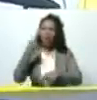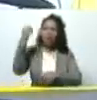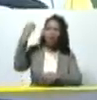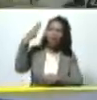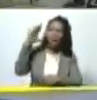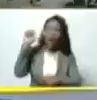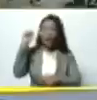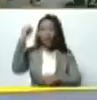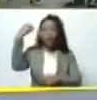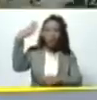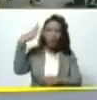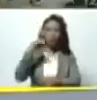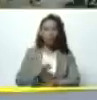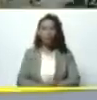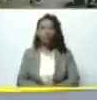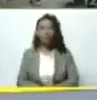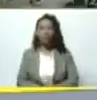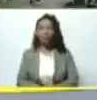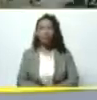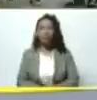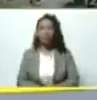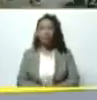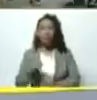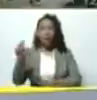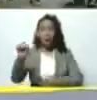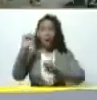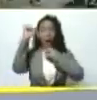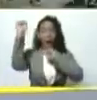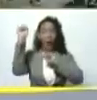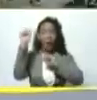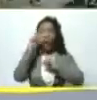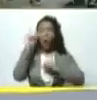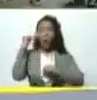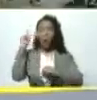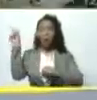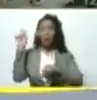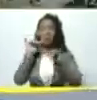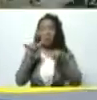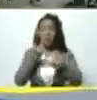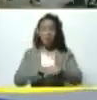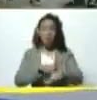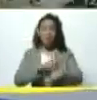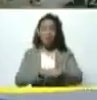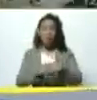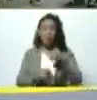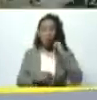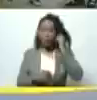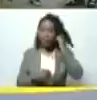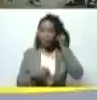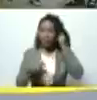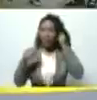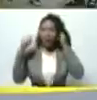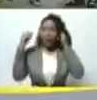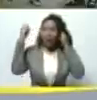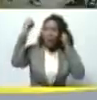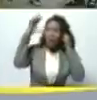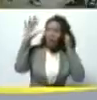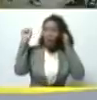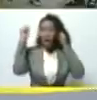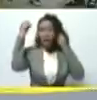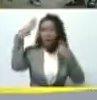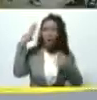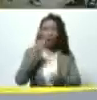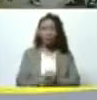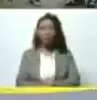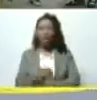tus héroes y los héroes de escalona son de la misma generación de sol a sol como que decía escalona la